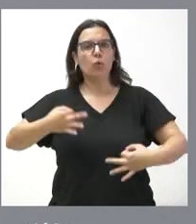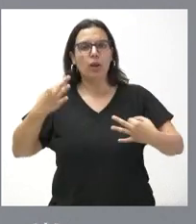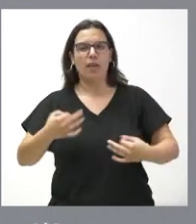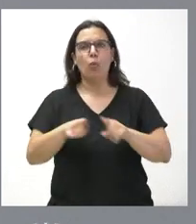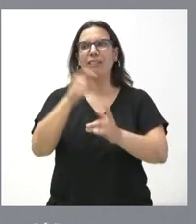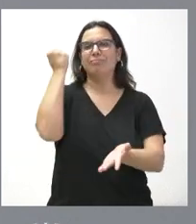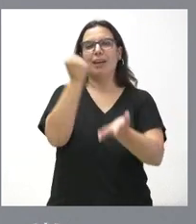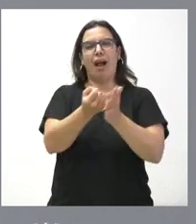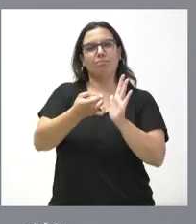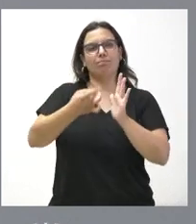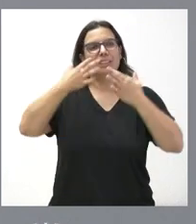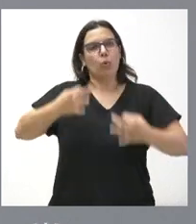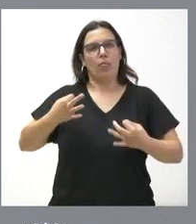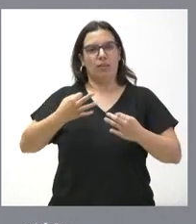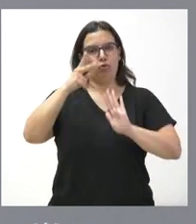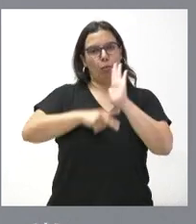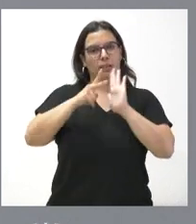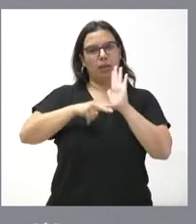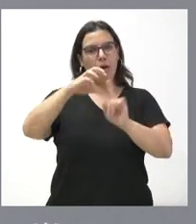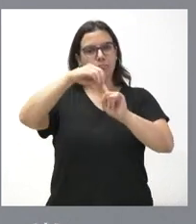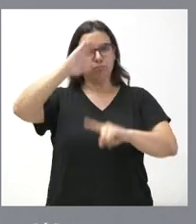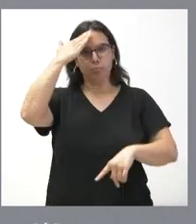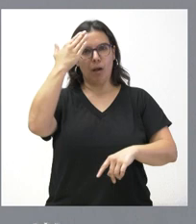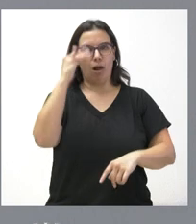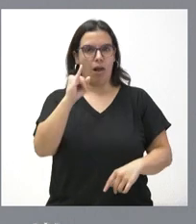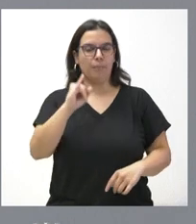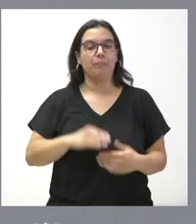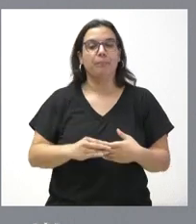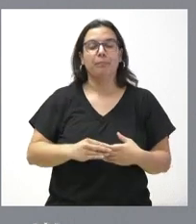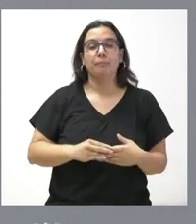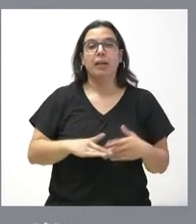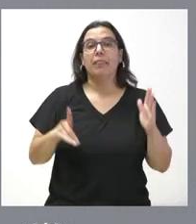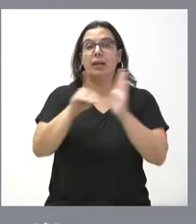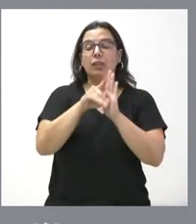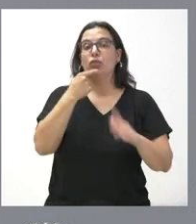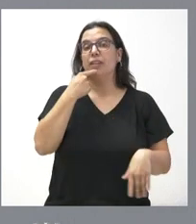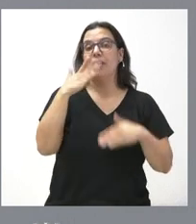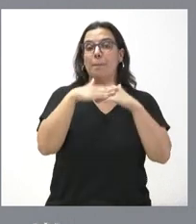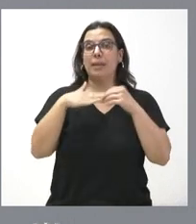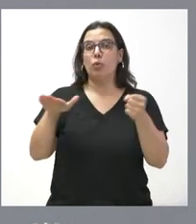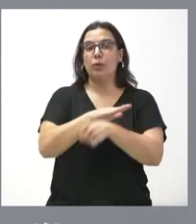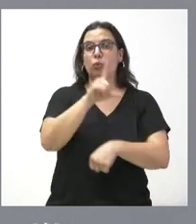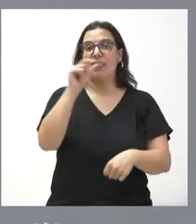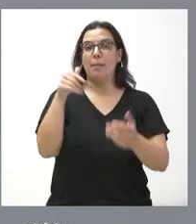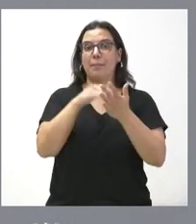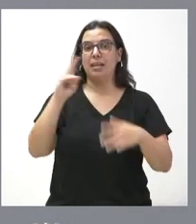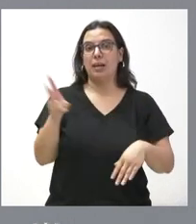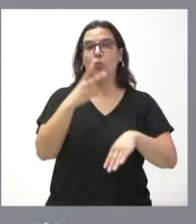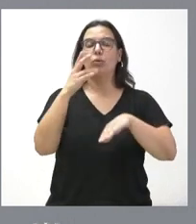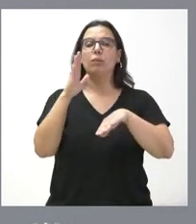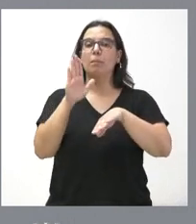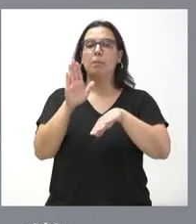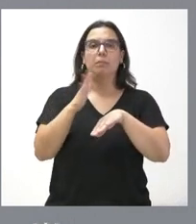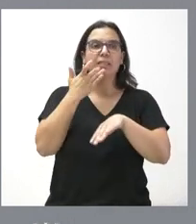de seguridad jurídica. El decreto contempla una cobertura mínima de 100.000 euros para hacer frente a los